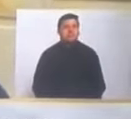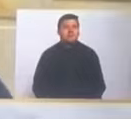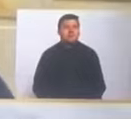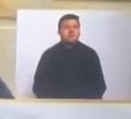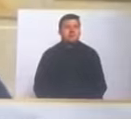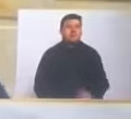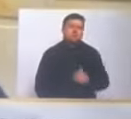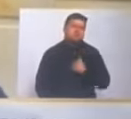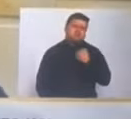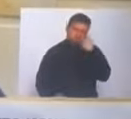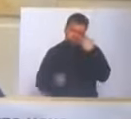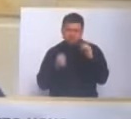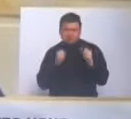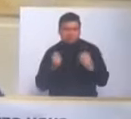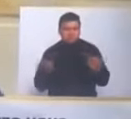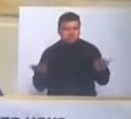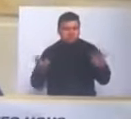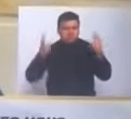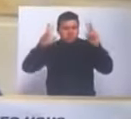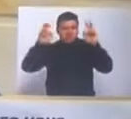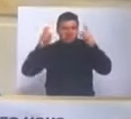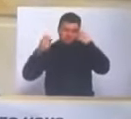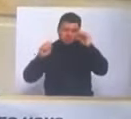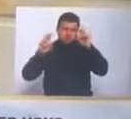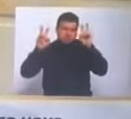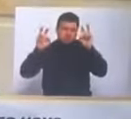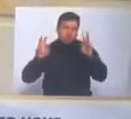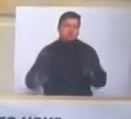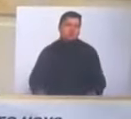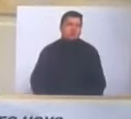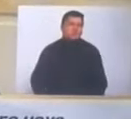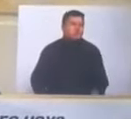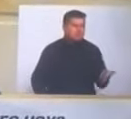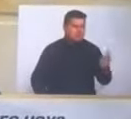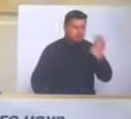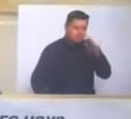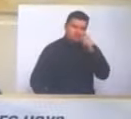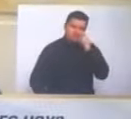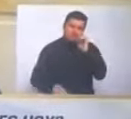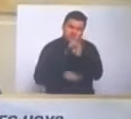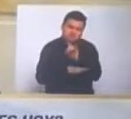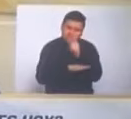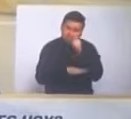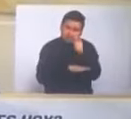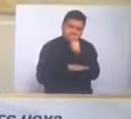A mí me preocupan varios temas, señor superintendente.